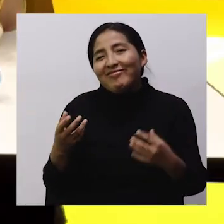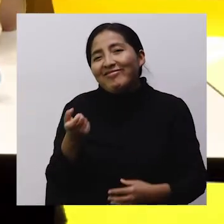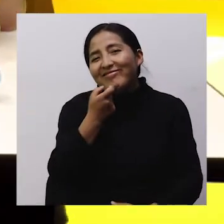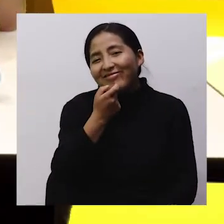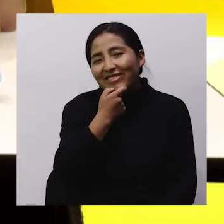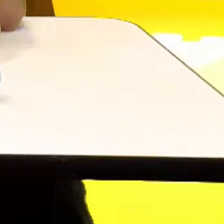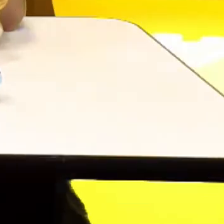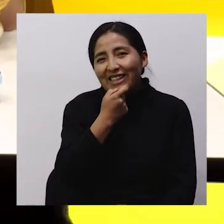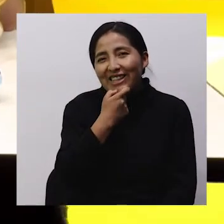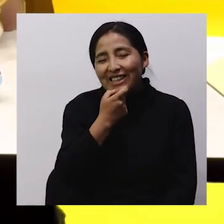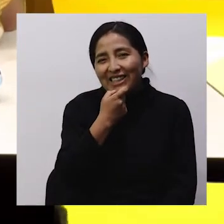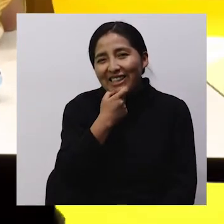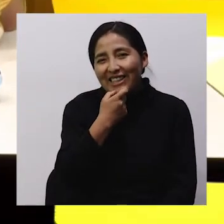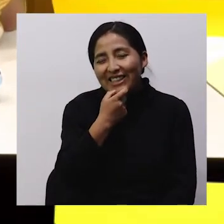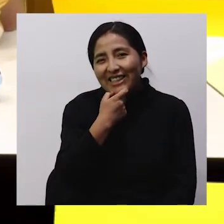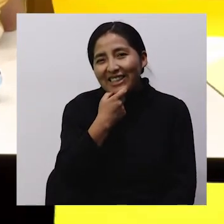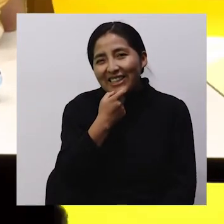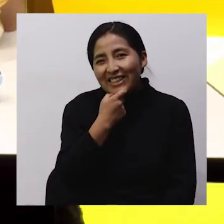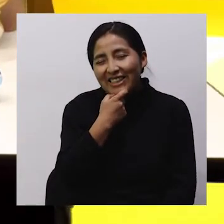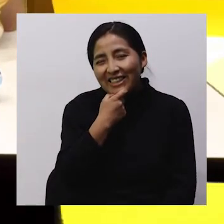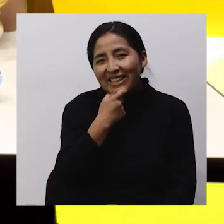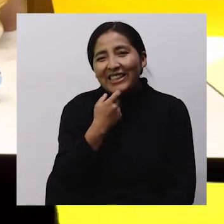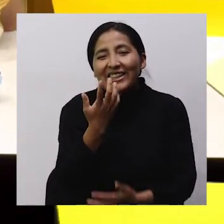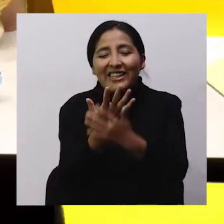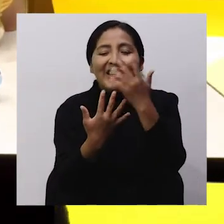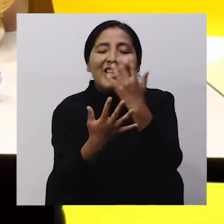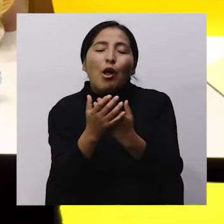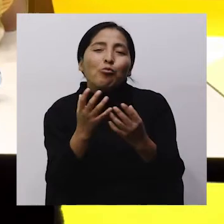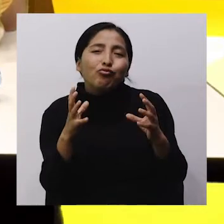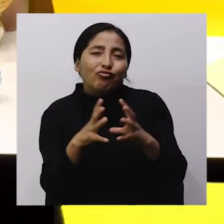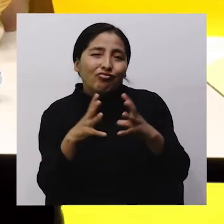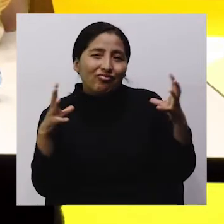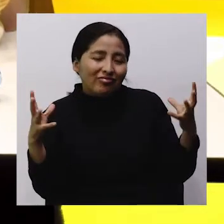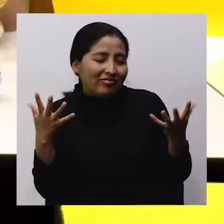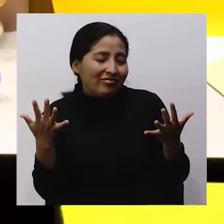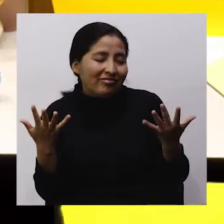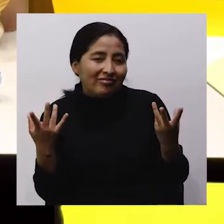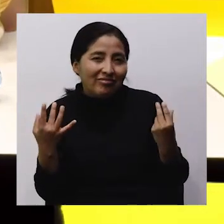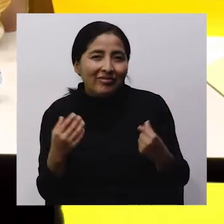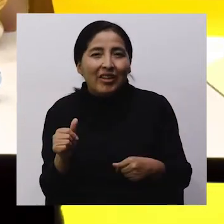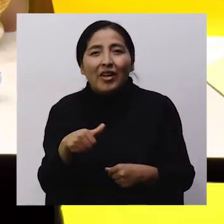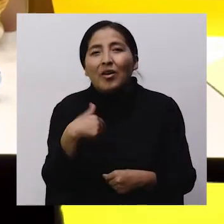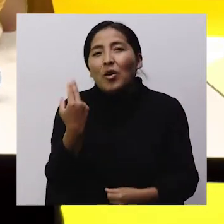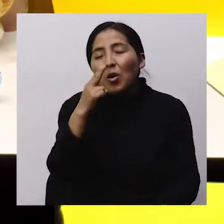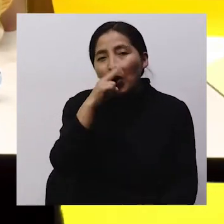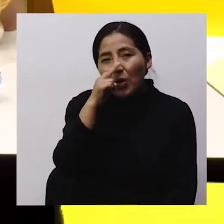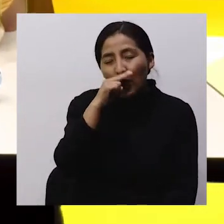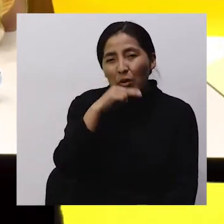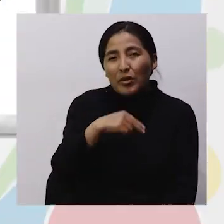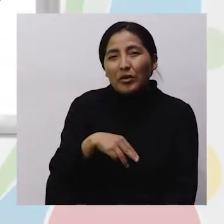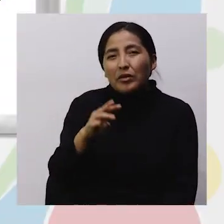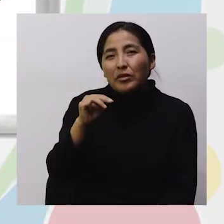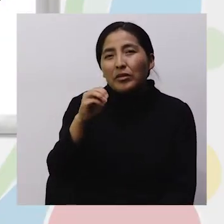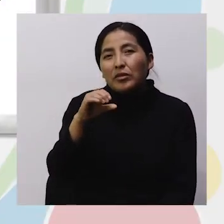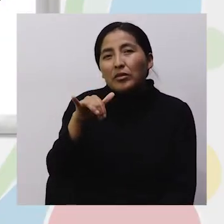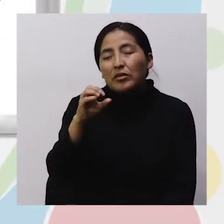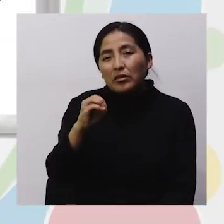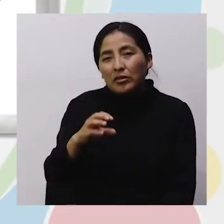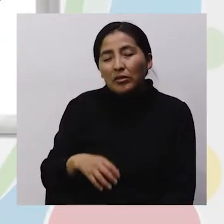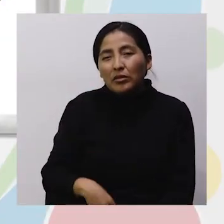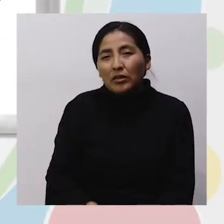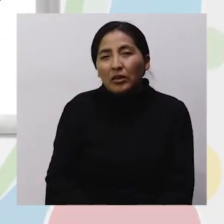Oh, gracias, gracias Mira, ver, unas manos enormes Unas manos enormes Otro, otro, otro, a ver, tú, Moyo A ver,